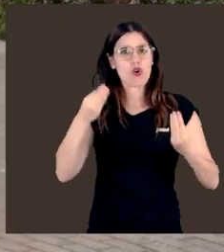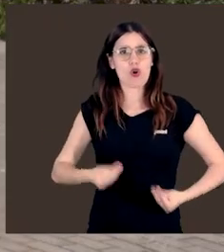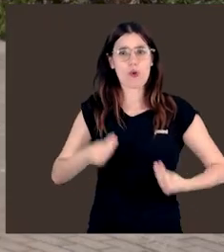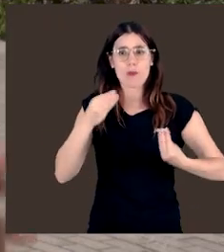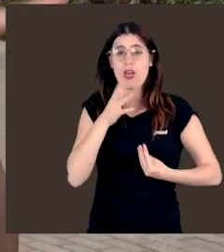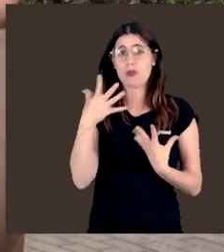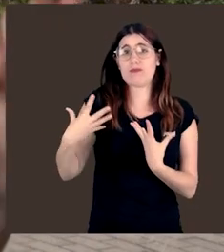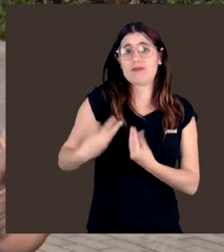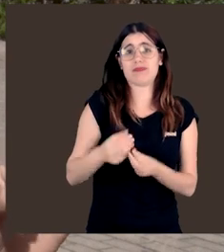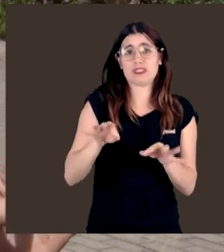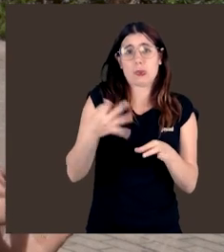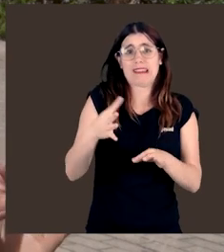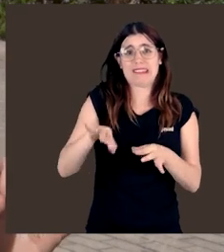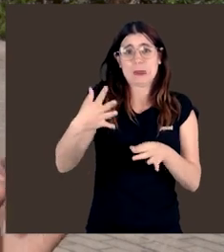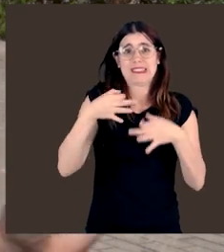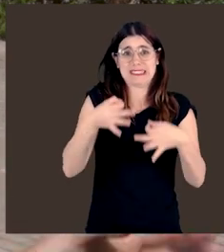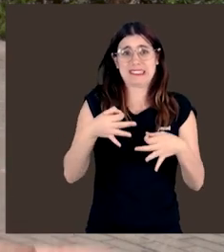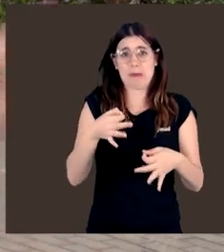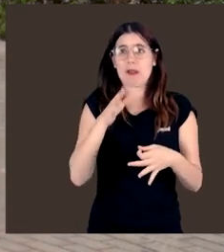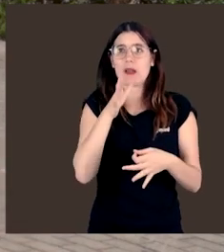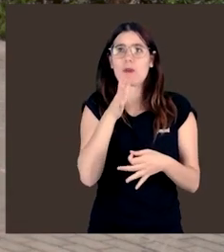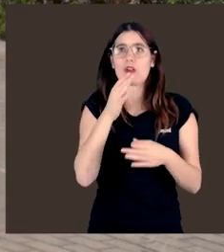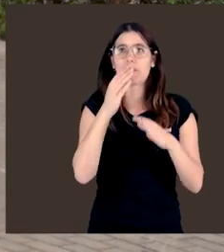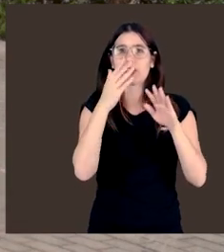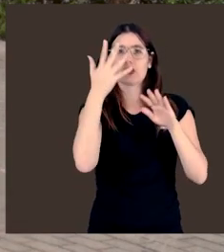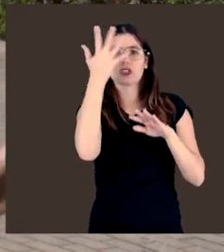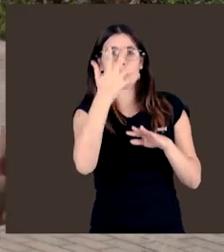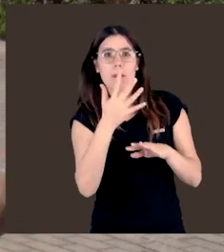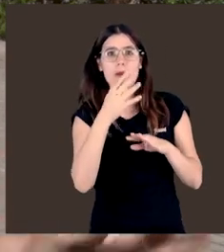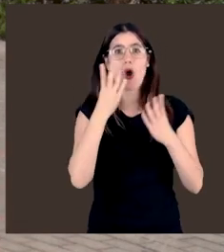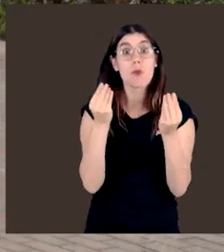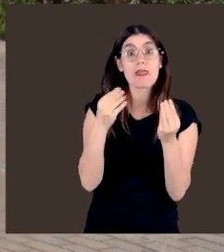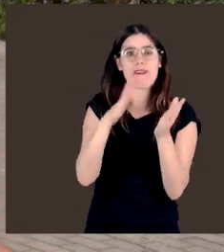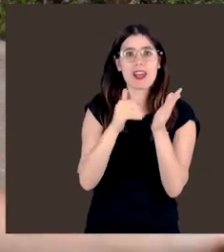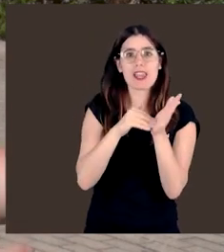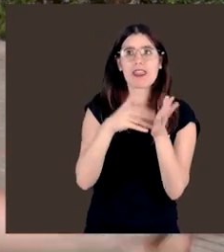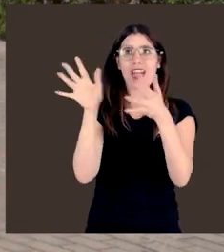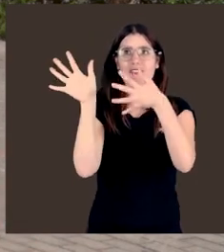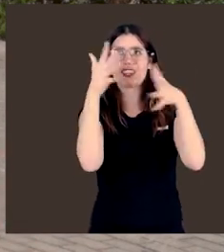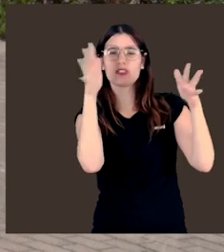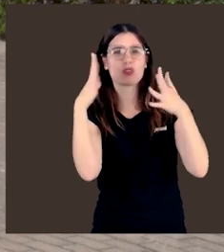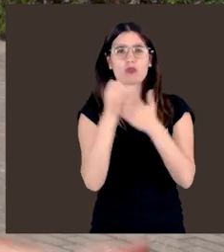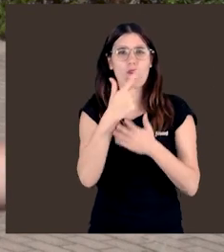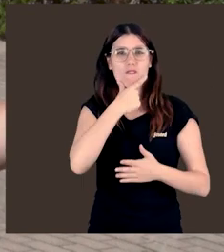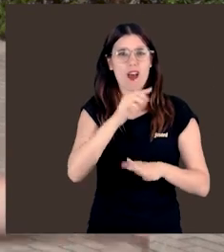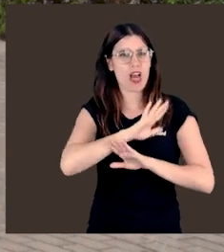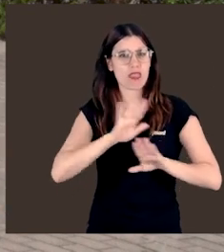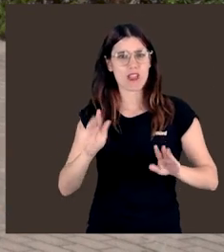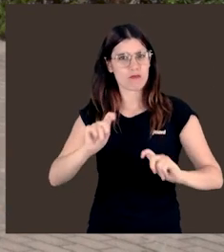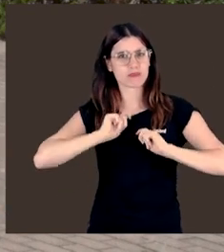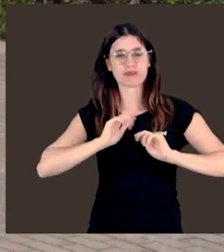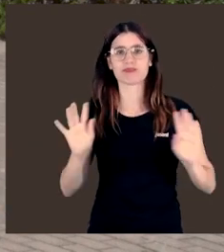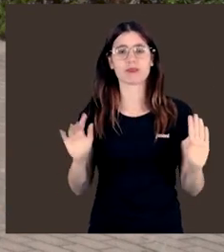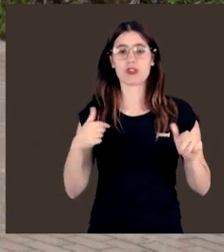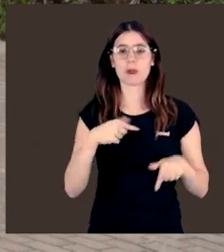cómoda porque, vamos, es que me ha acompañado la suerte, tanto la sombra, con la humedad que hace aquí en Valencia, el vientecito